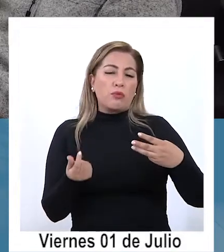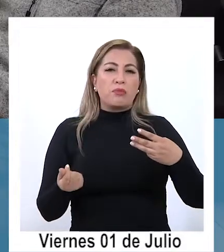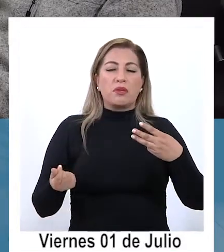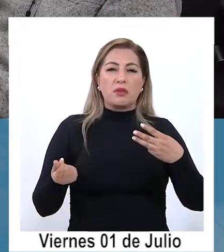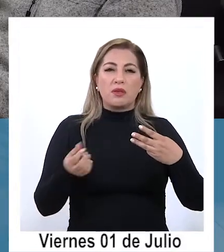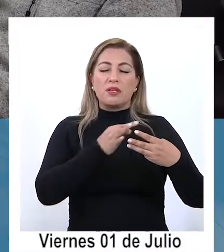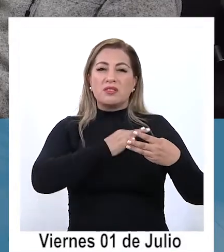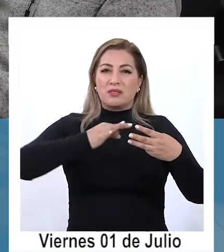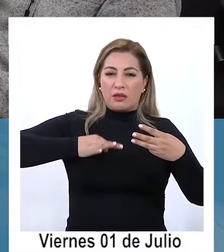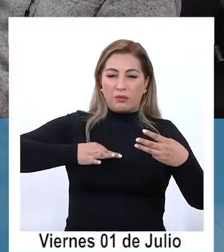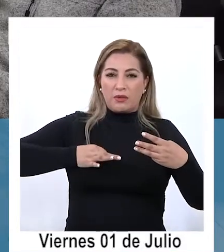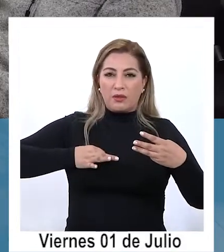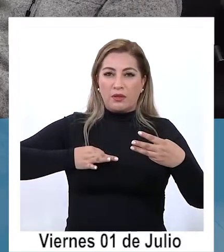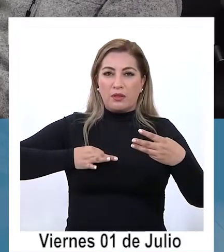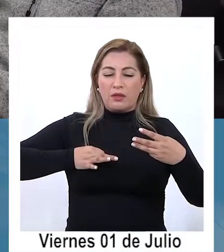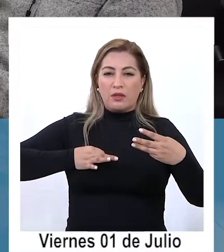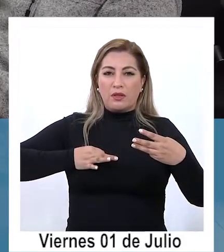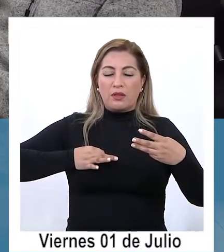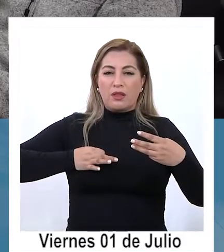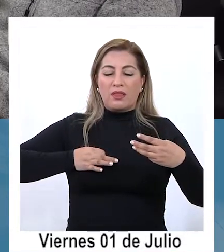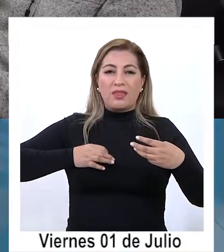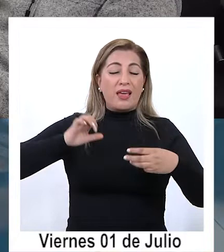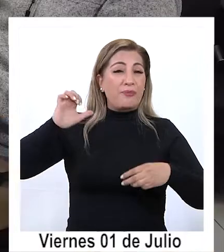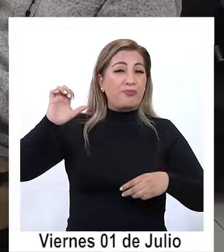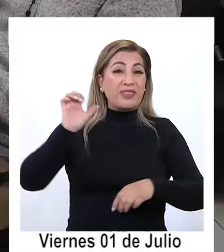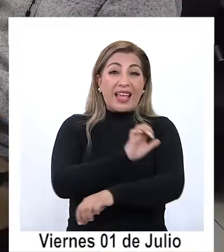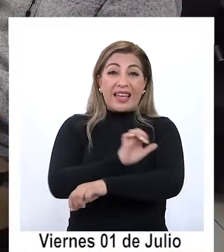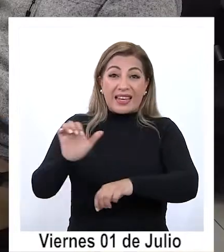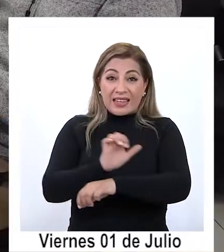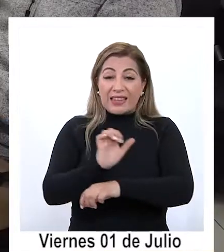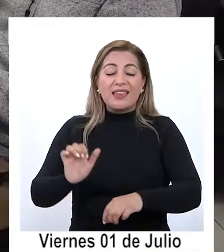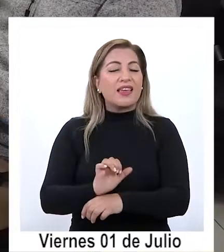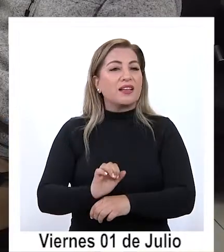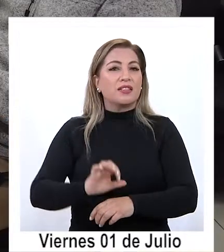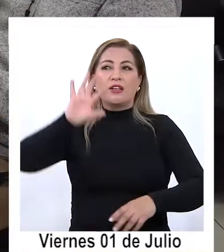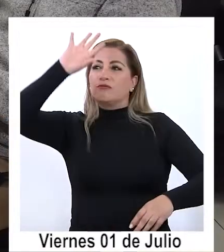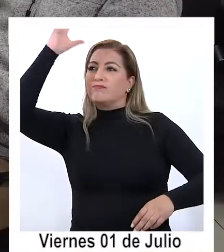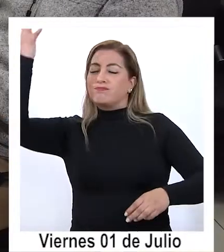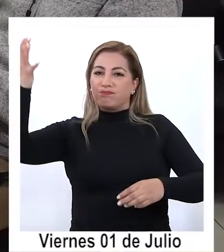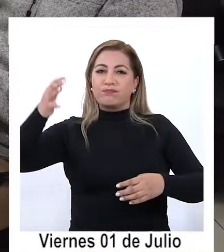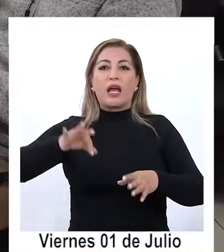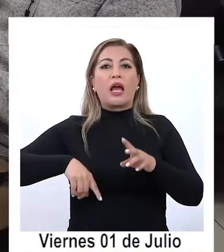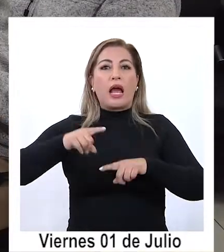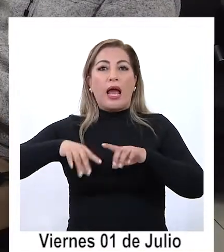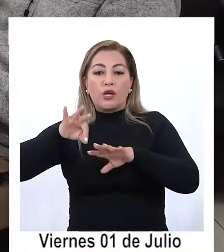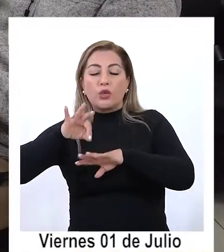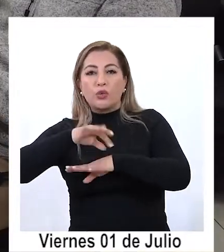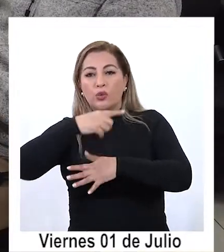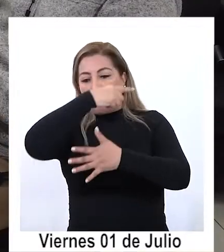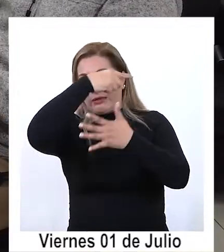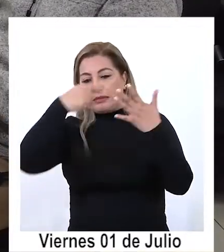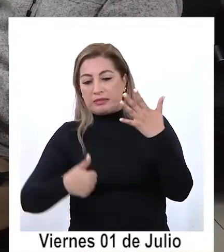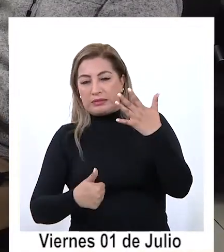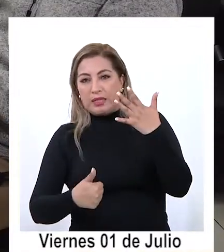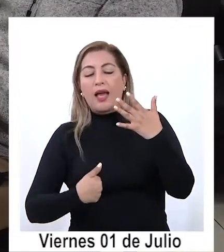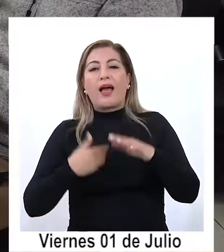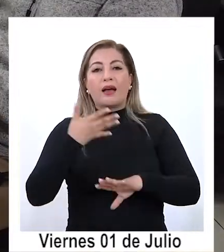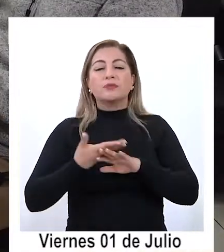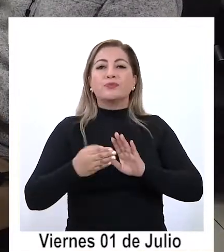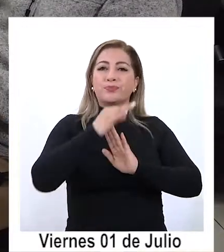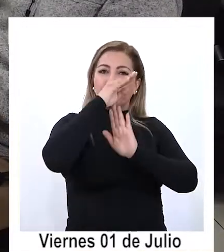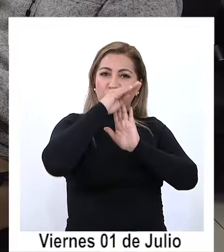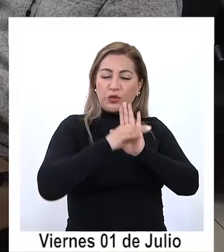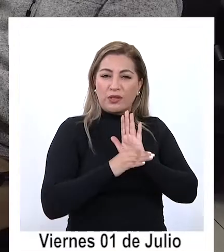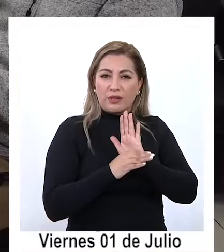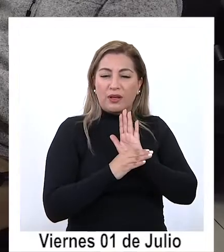la seremía de energía cierto medio ambiente también agricultura porque tenemos programas cierto relacionados